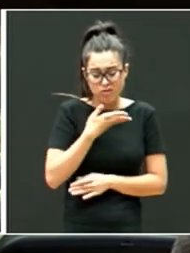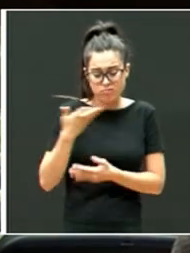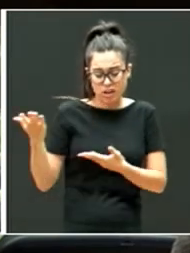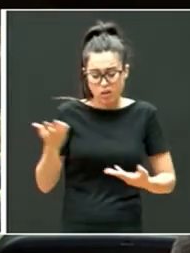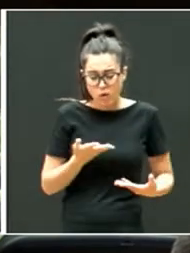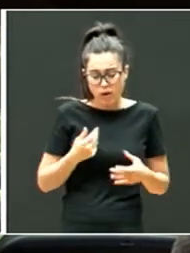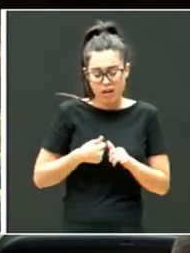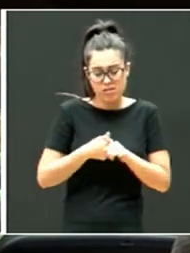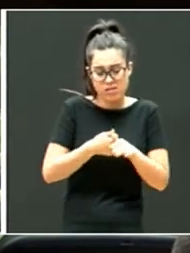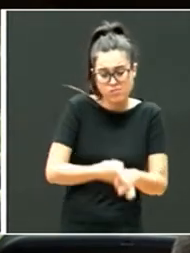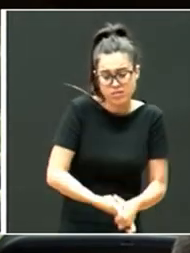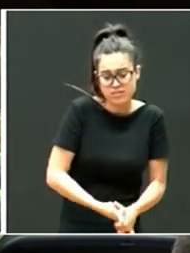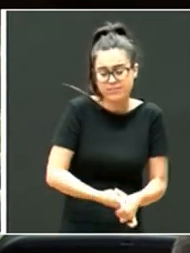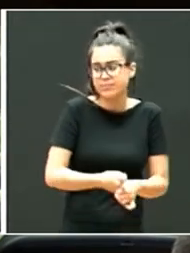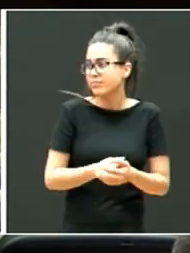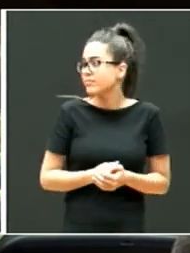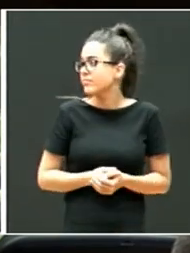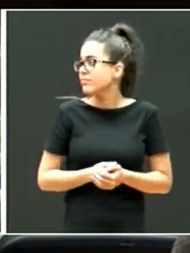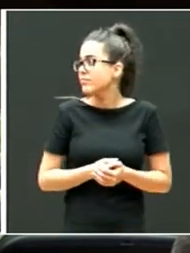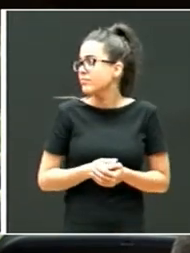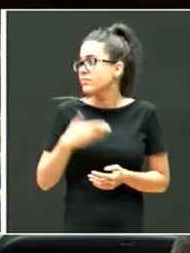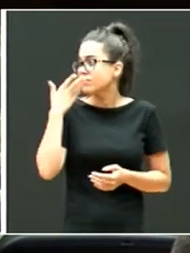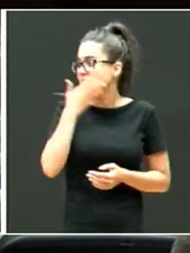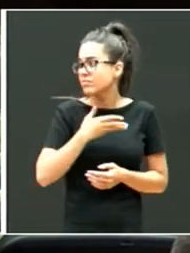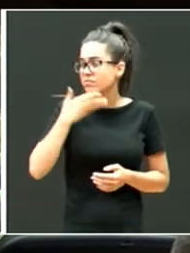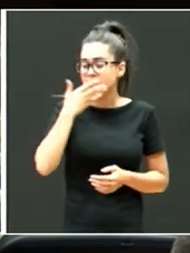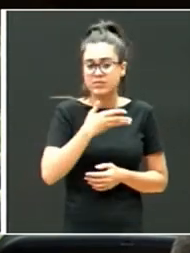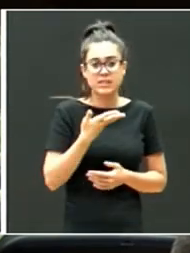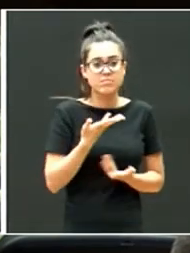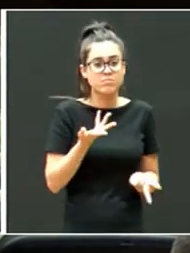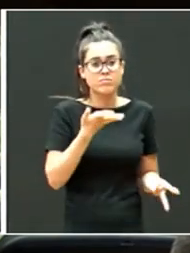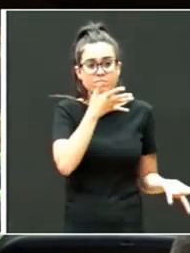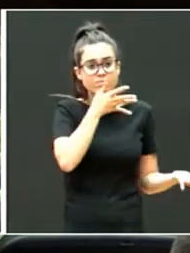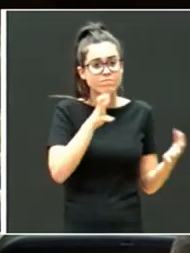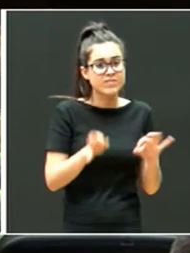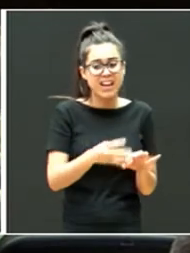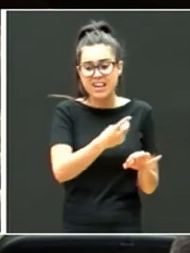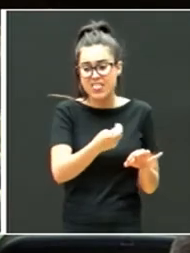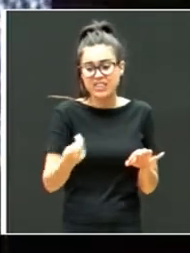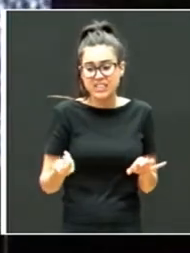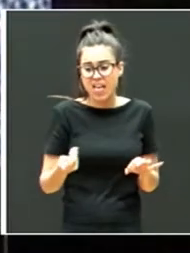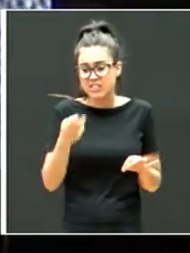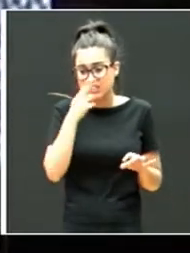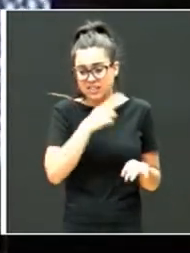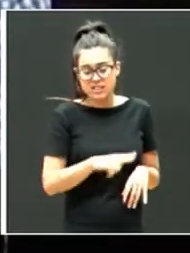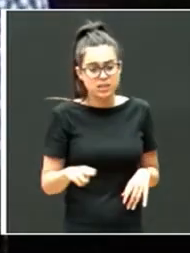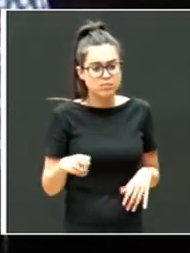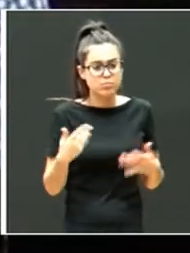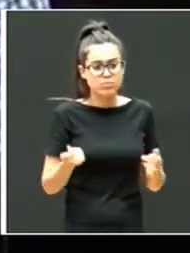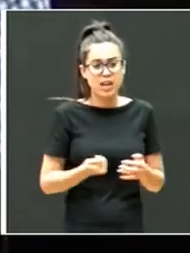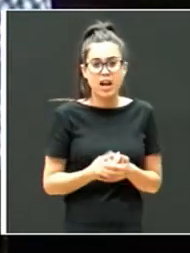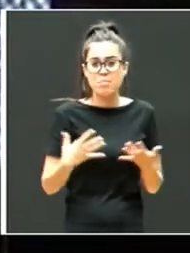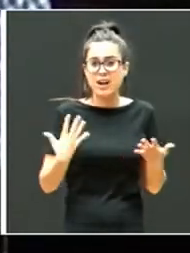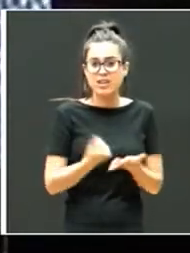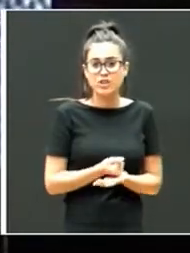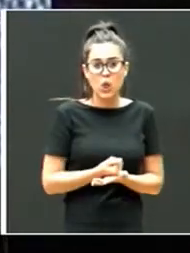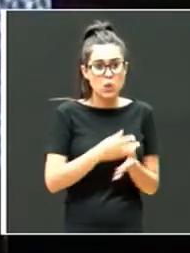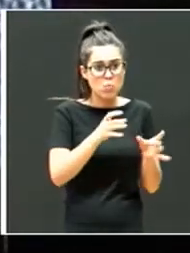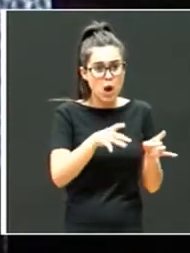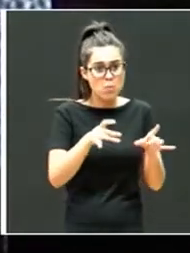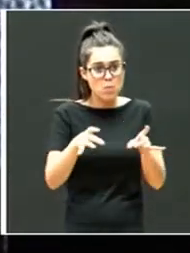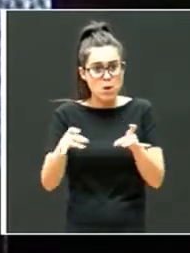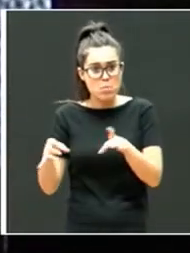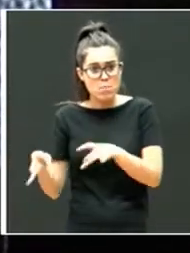acompañe, una escuela que esté pendiente de las necesidades. Y las necesidades de todos los niños no son las mismas para todos. Pues